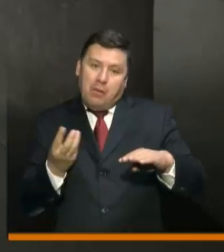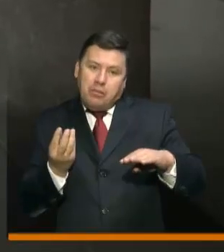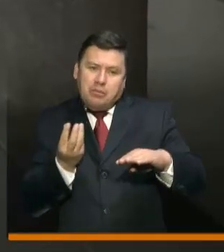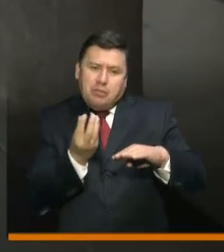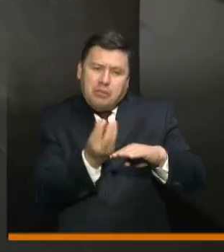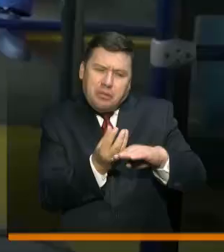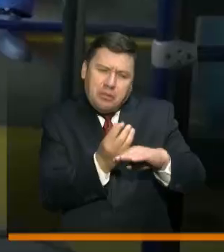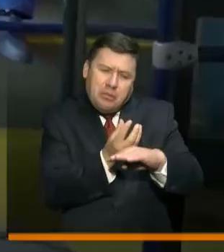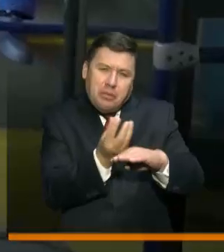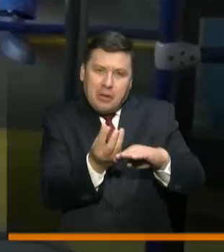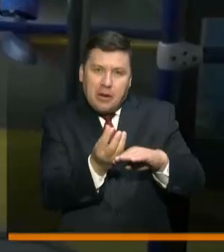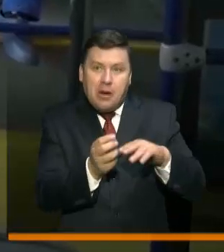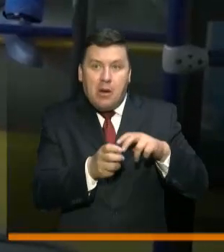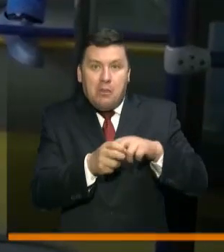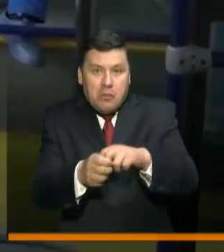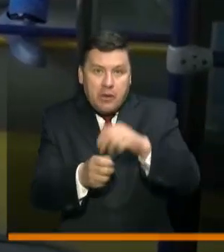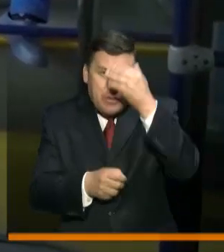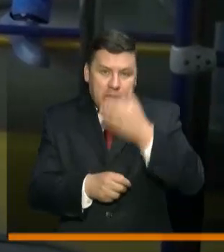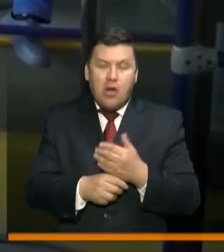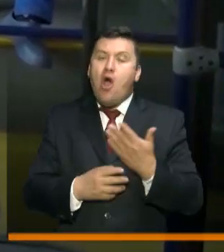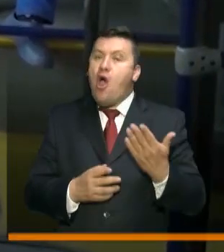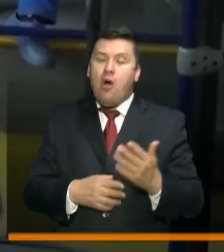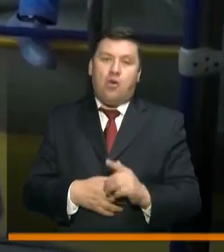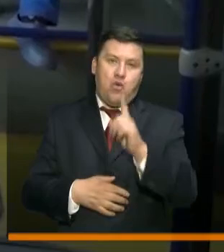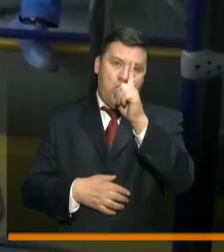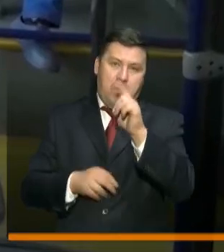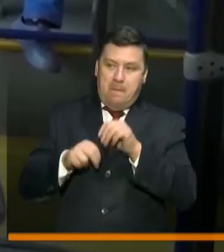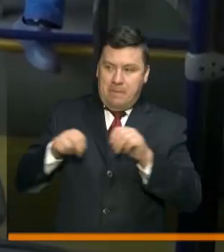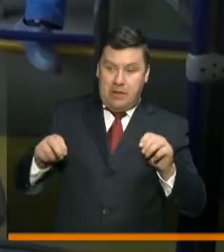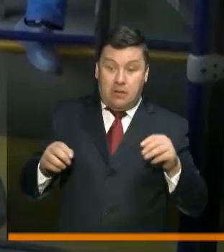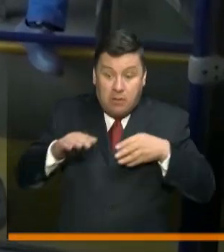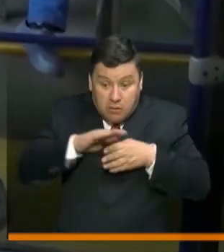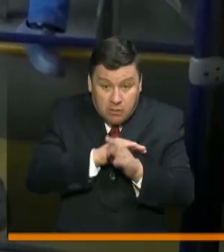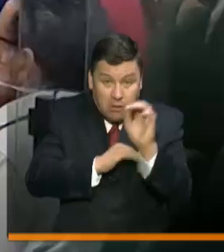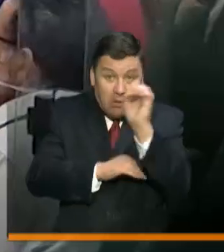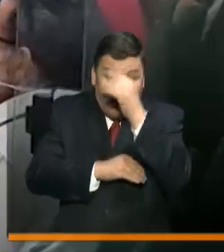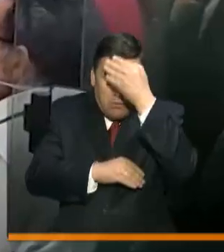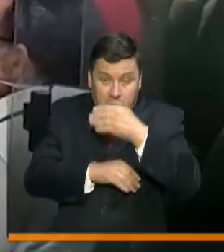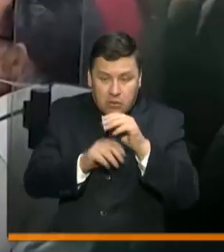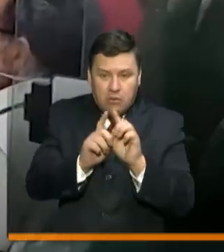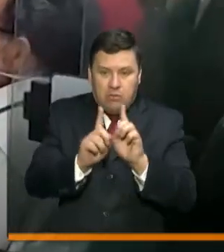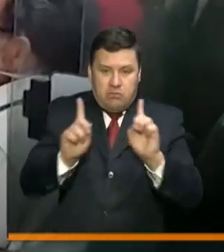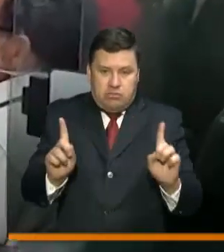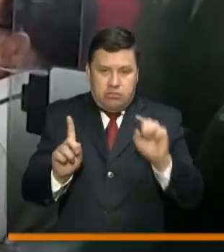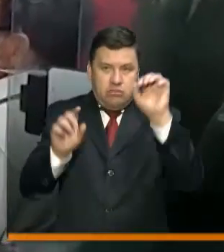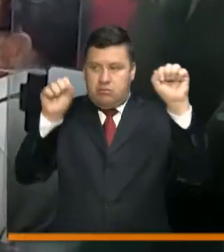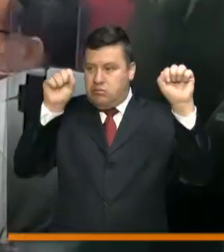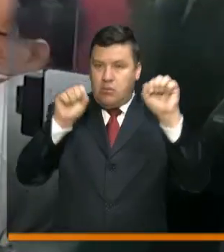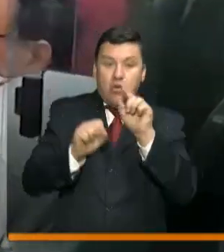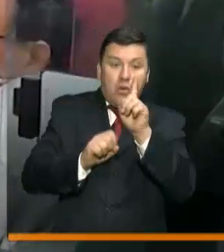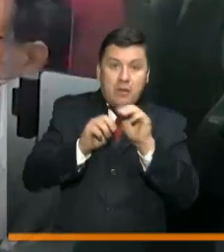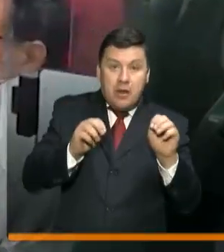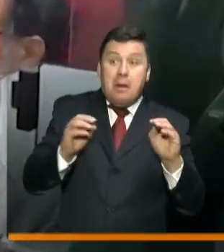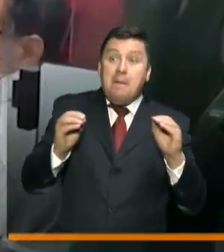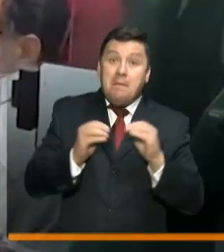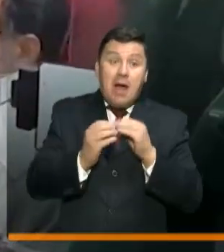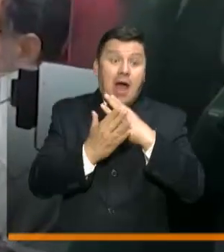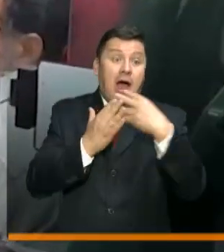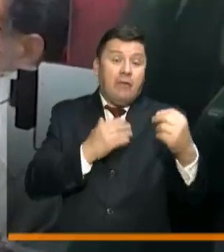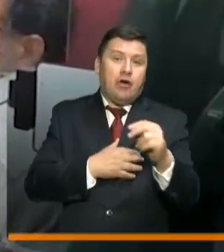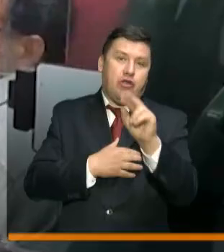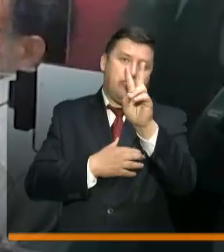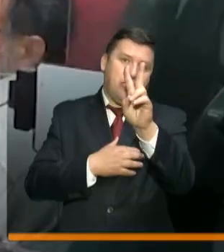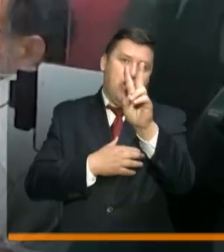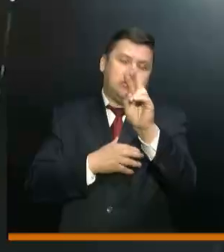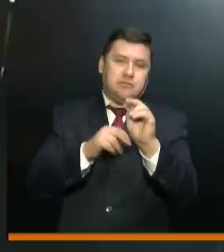masivos y buses debe existir una distancia mínima de un metro al interior del vehículo y fuera de él de dos metros. Al igual que en otros tipos